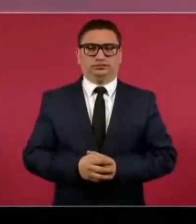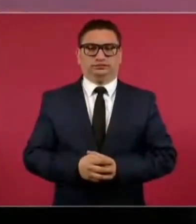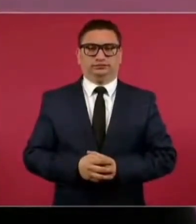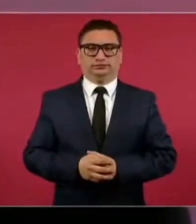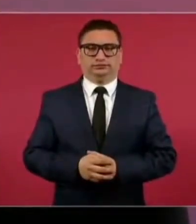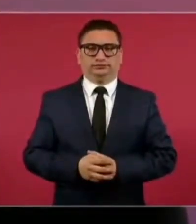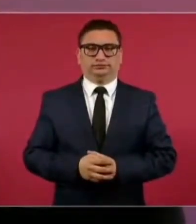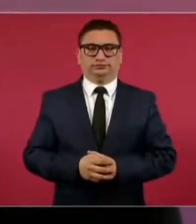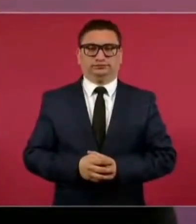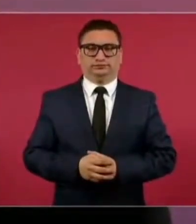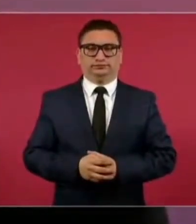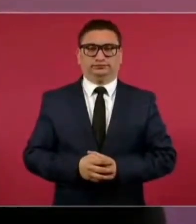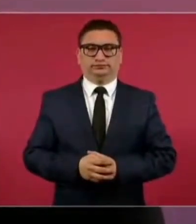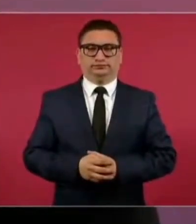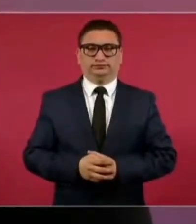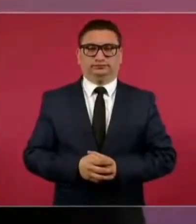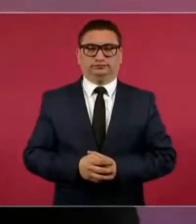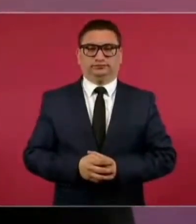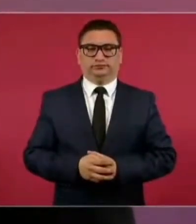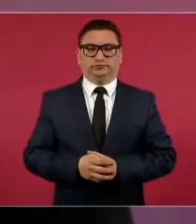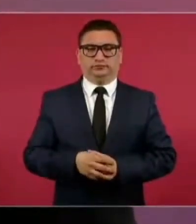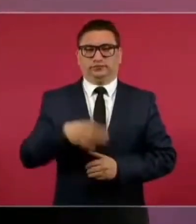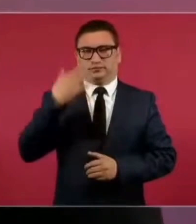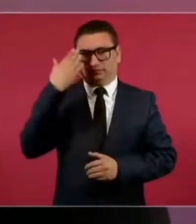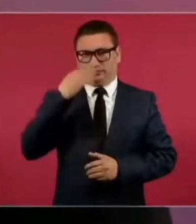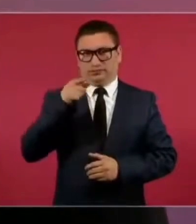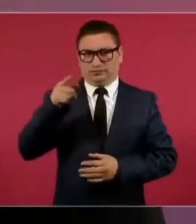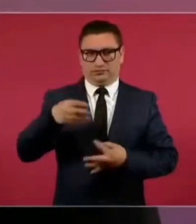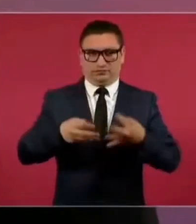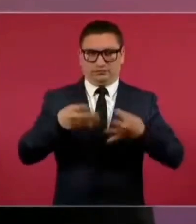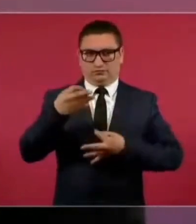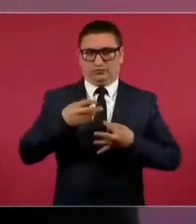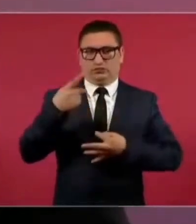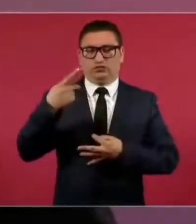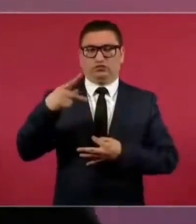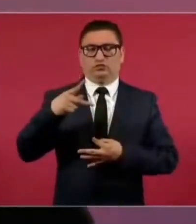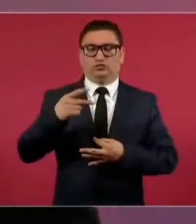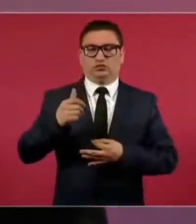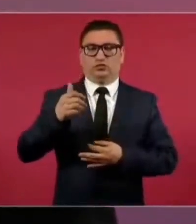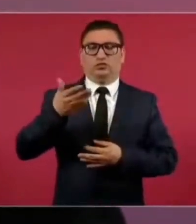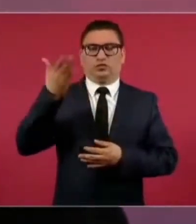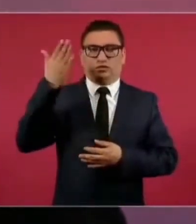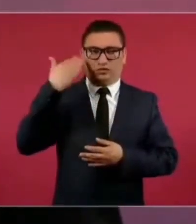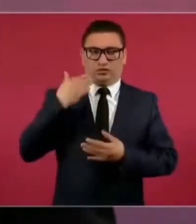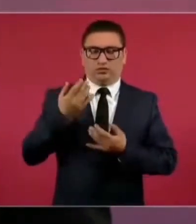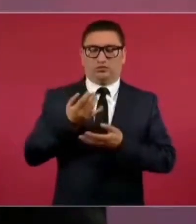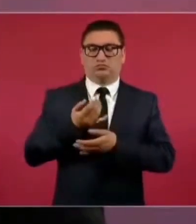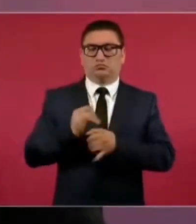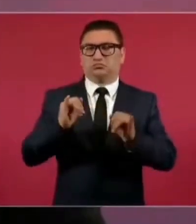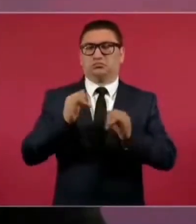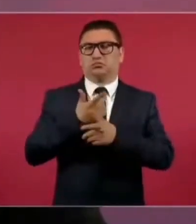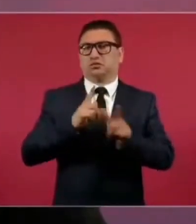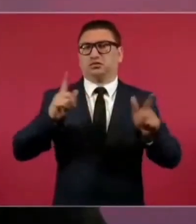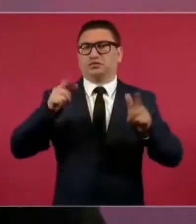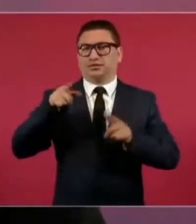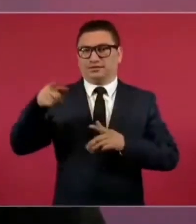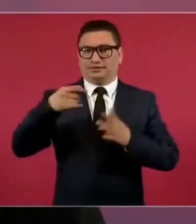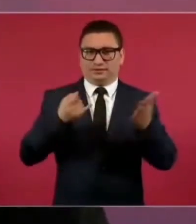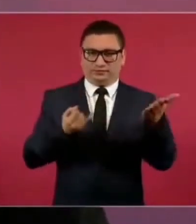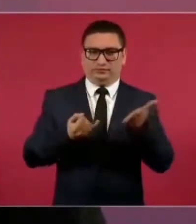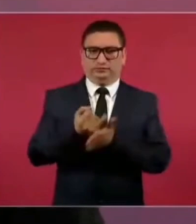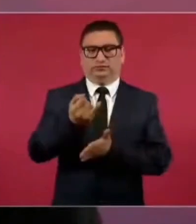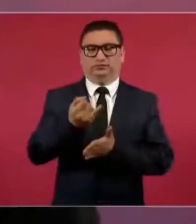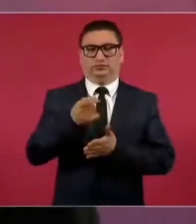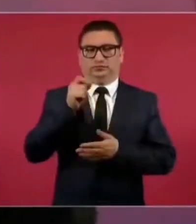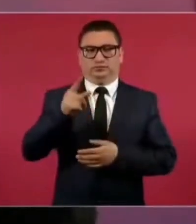decisión del Poder Legislativo, de un Poder Autónomo, de